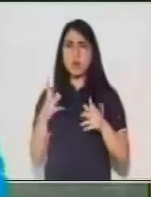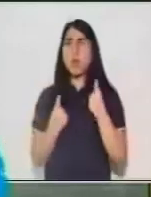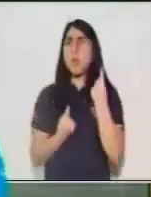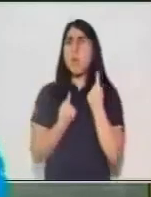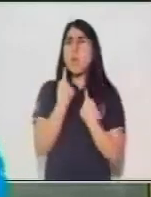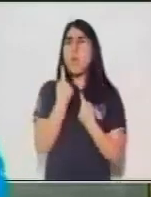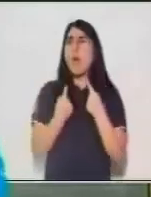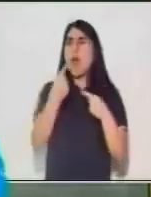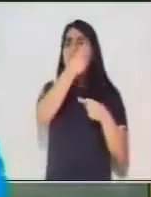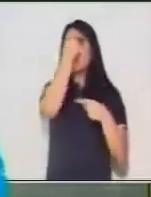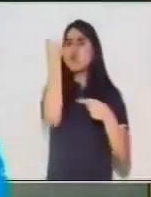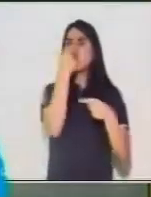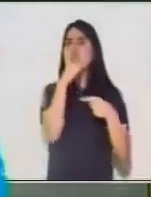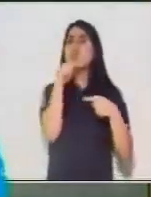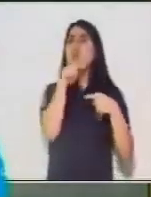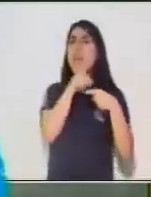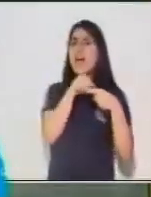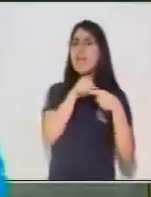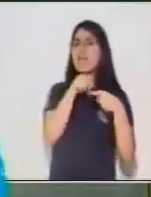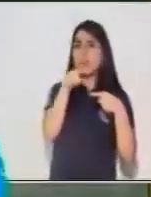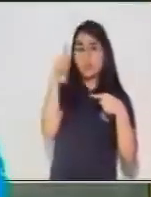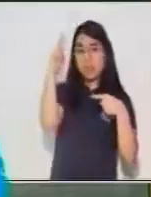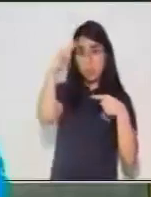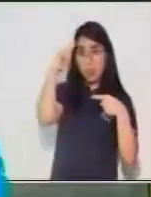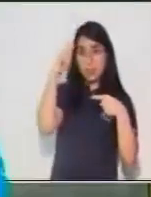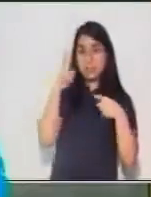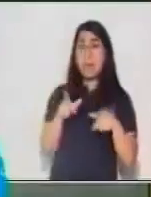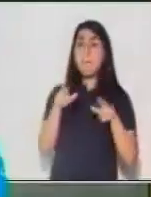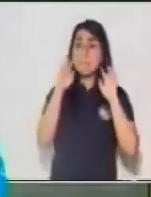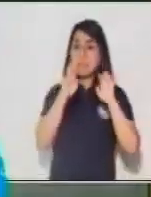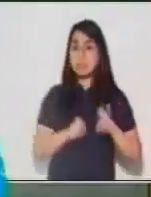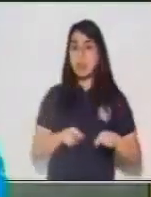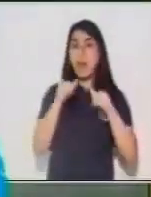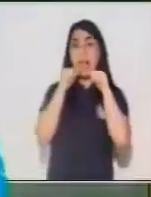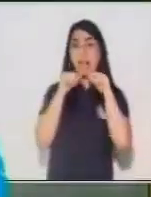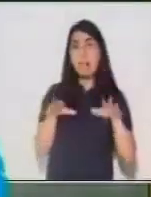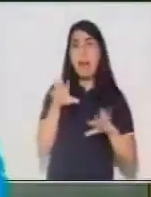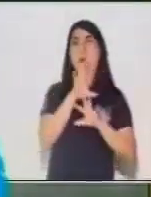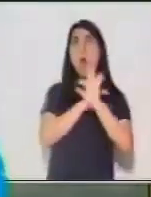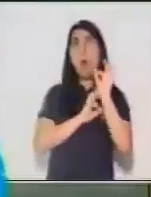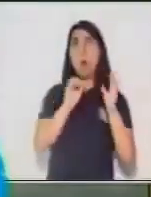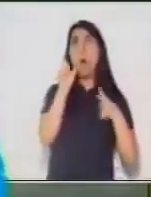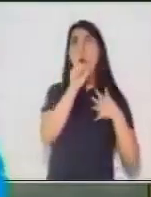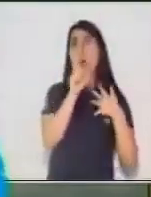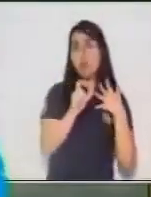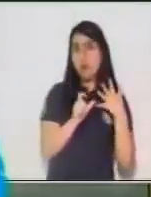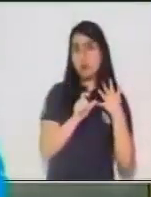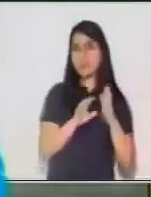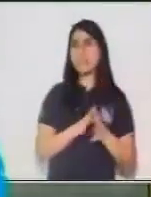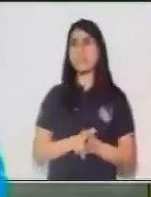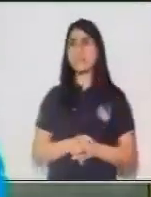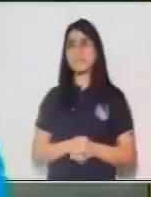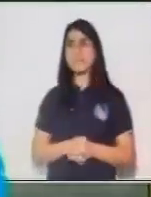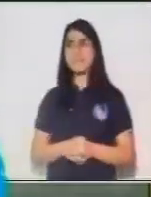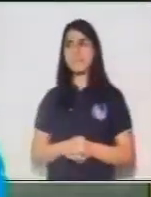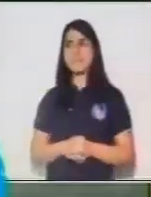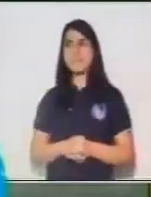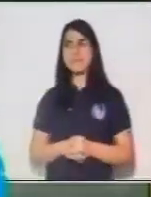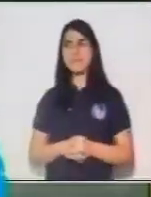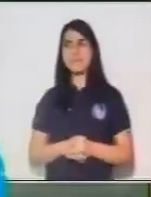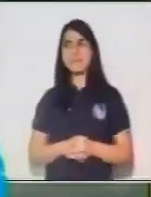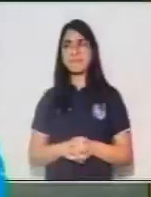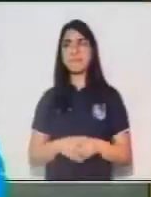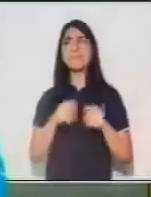Muy bien, sujeto o sintagma nominal y